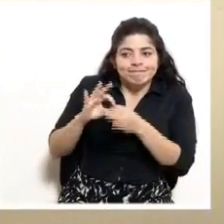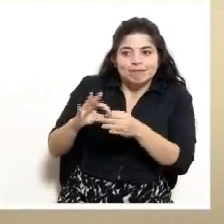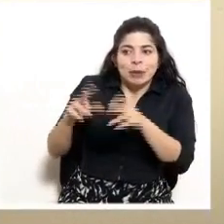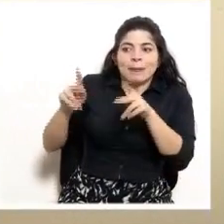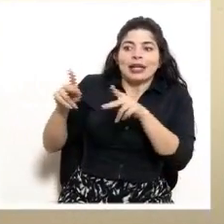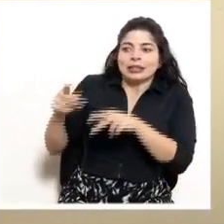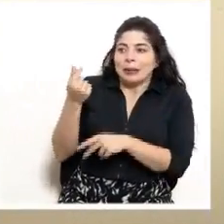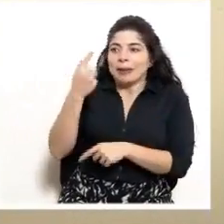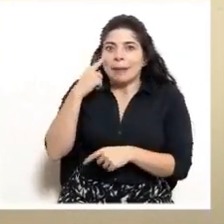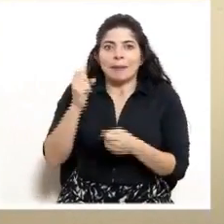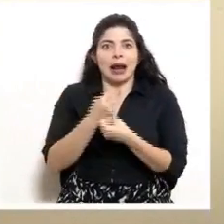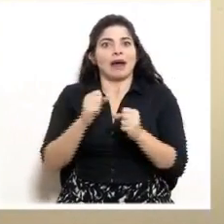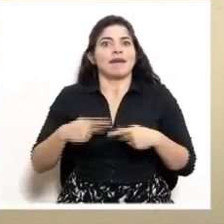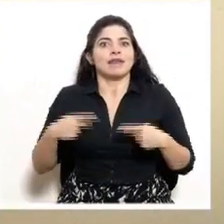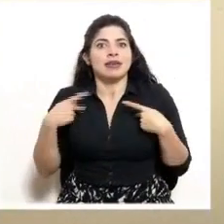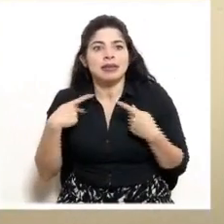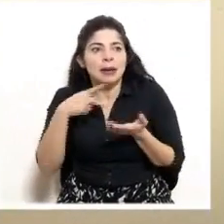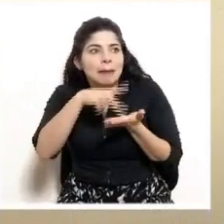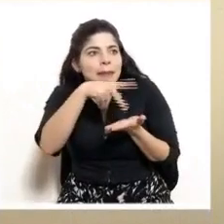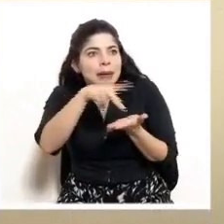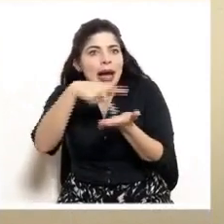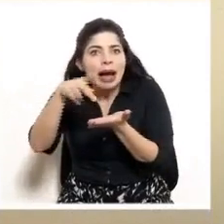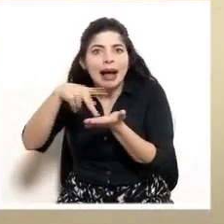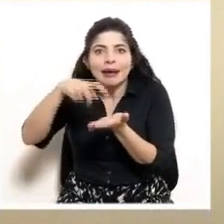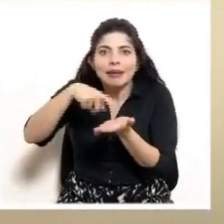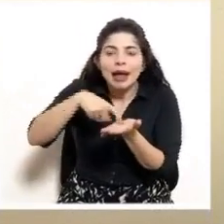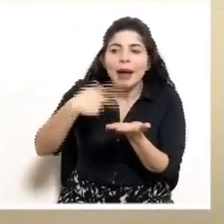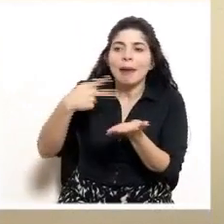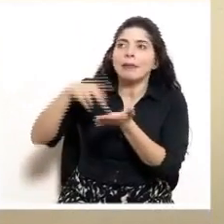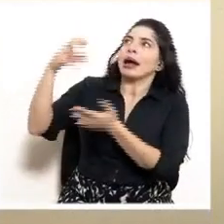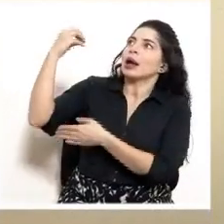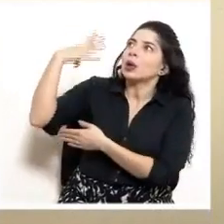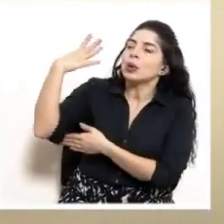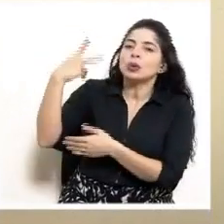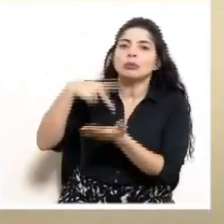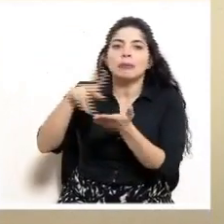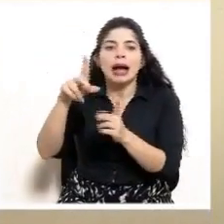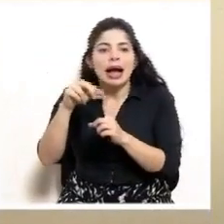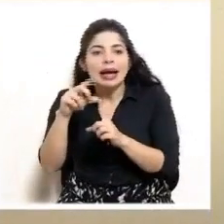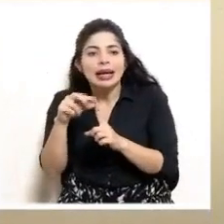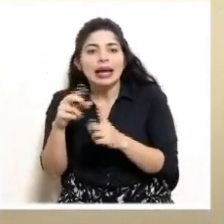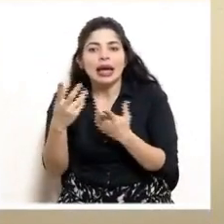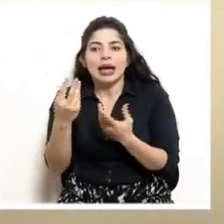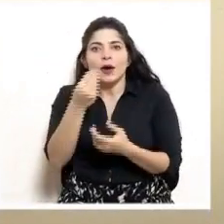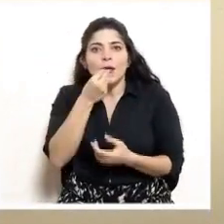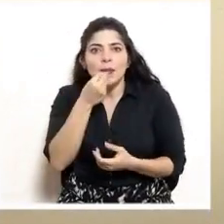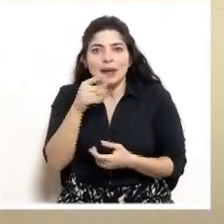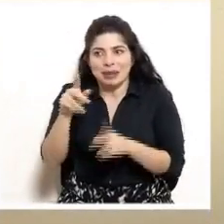las personas de subsistir, de pagar sus cuentas, de poder pagar la luz y pagar el alquiler y poder comer.